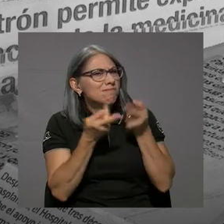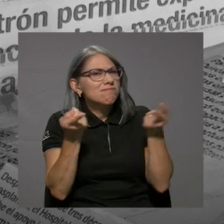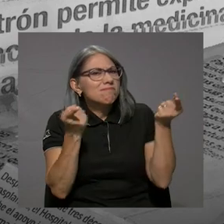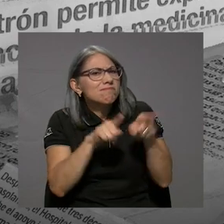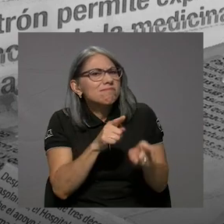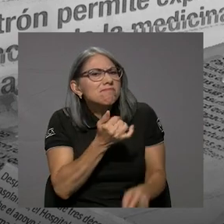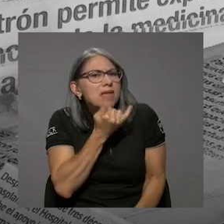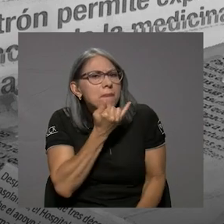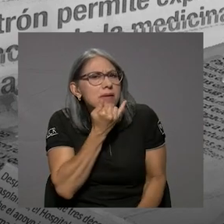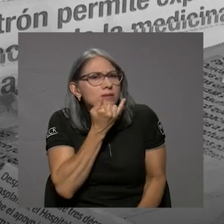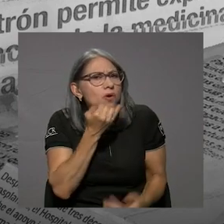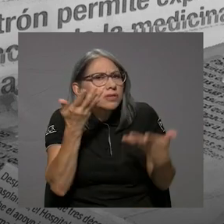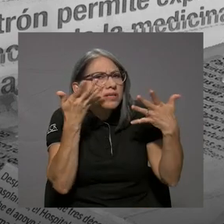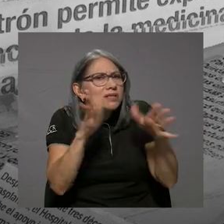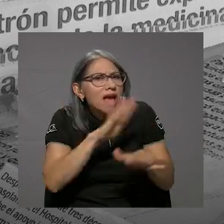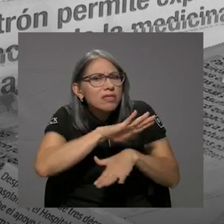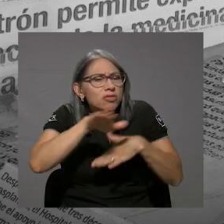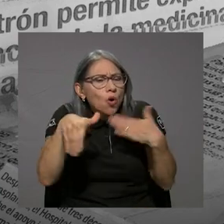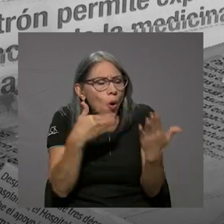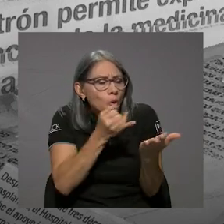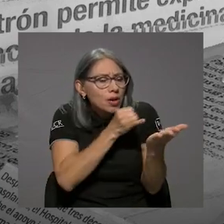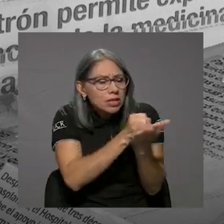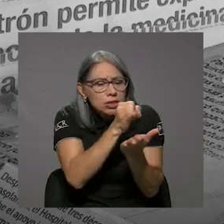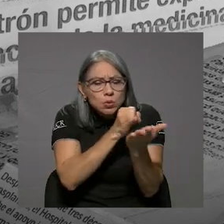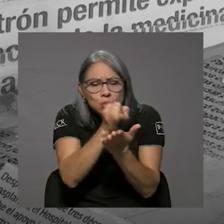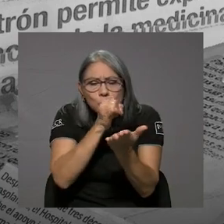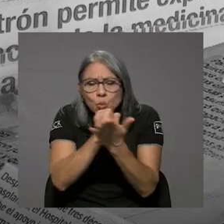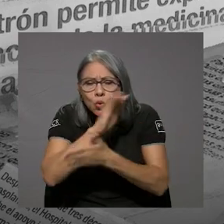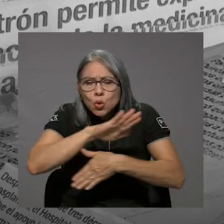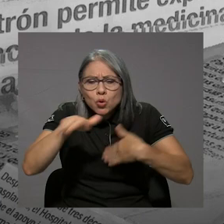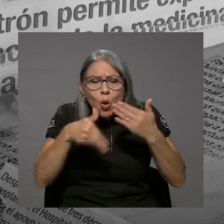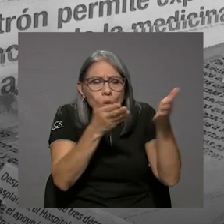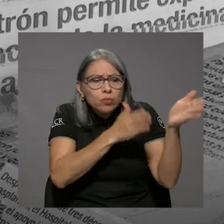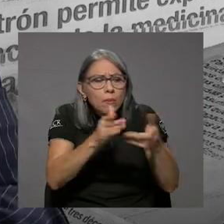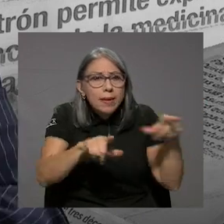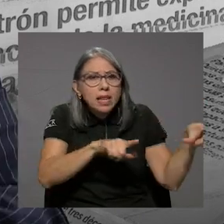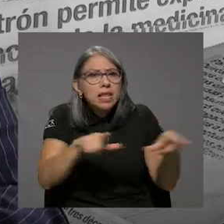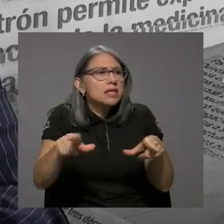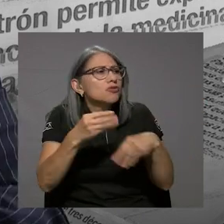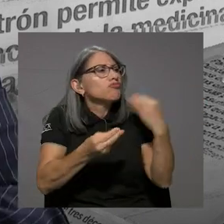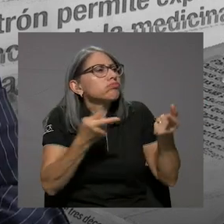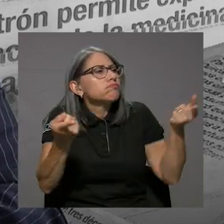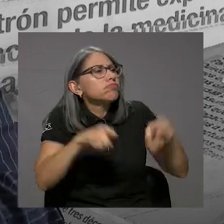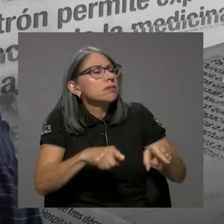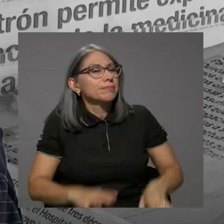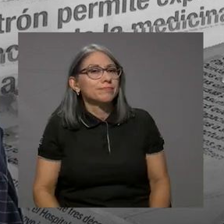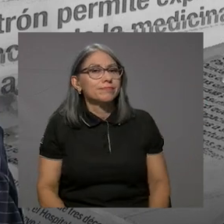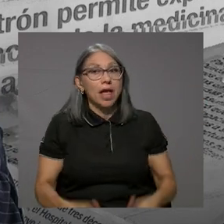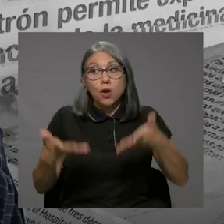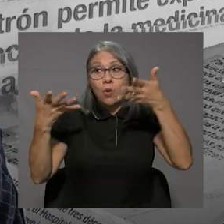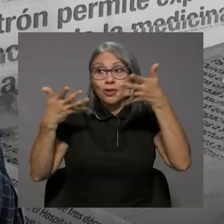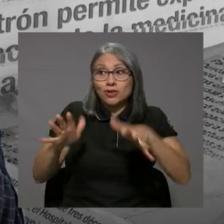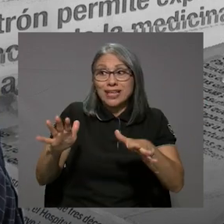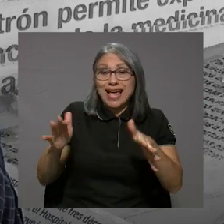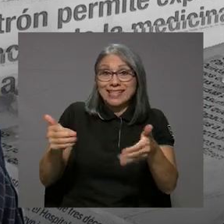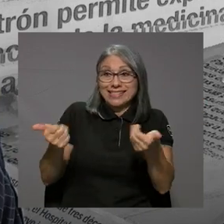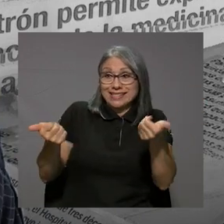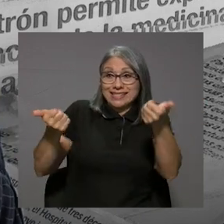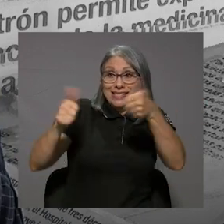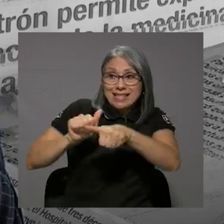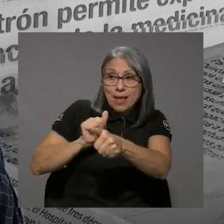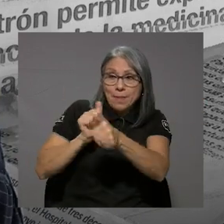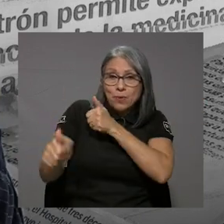el estudio de prefectibilidad quedó listo? Sí, bueno, cuando se aprueba ya el